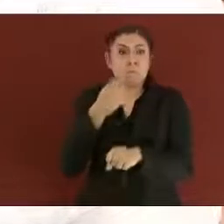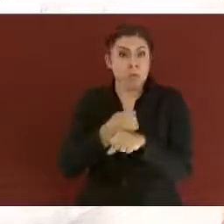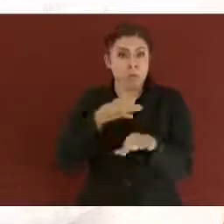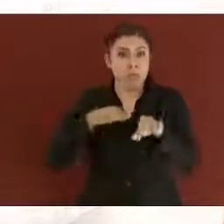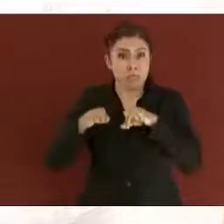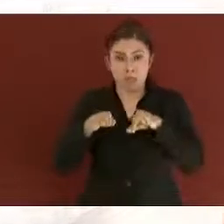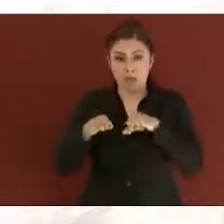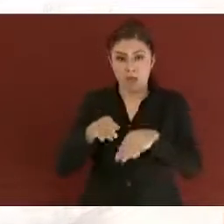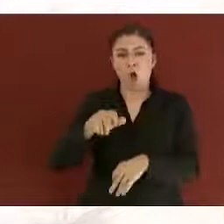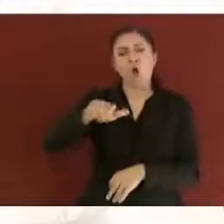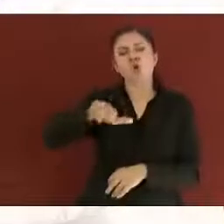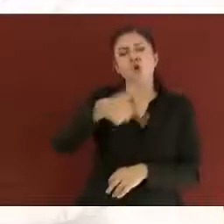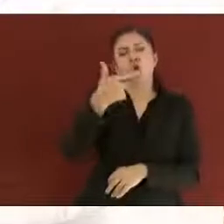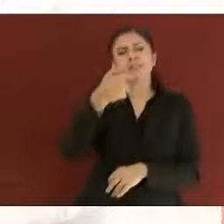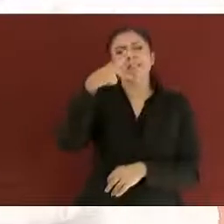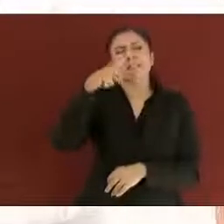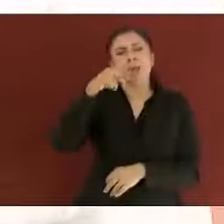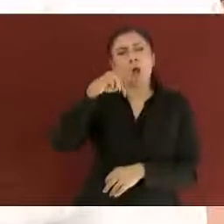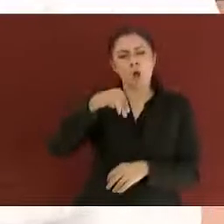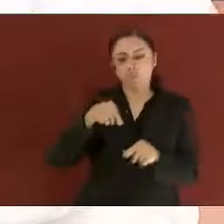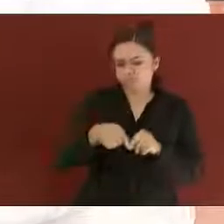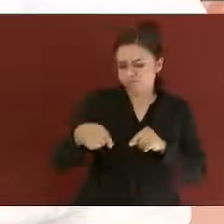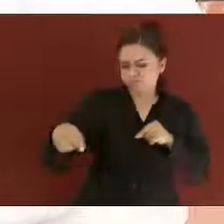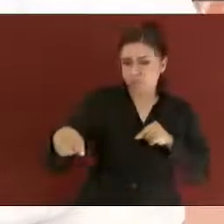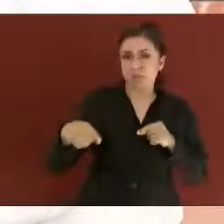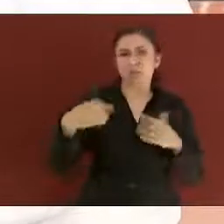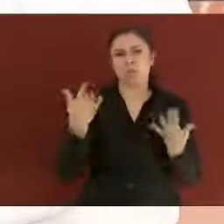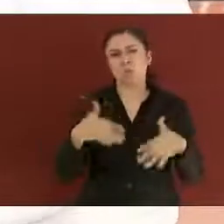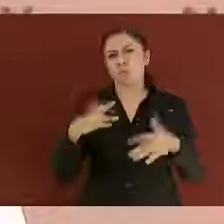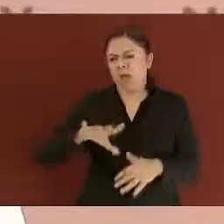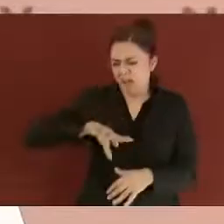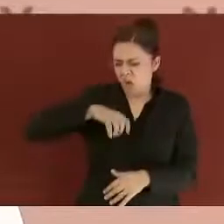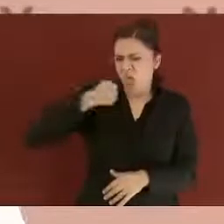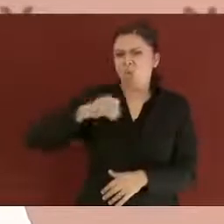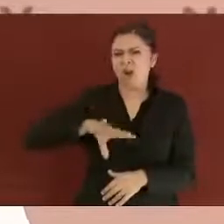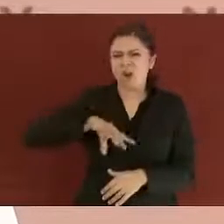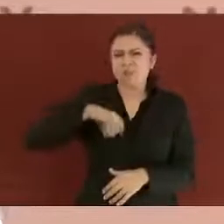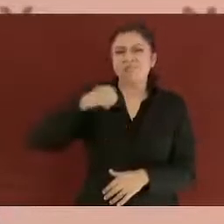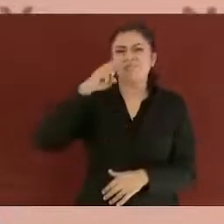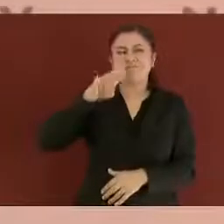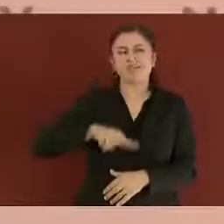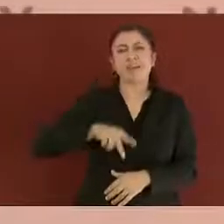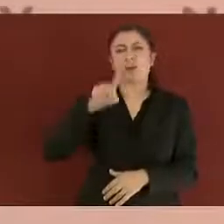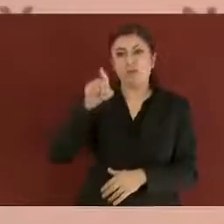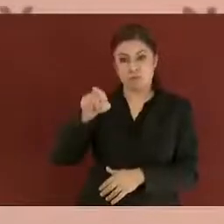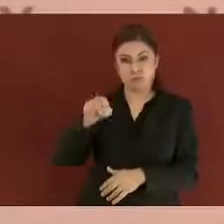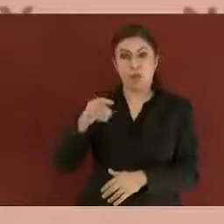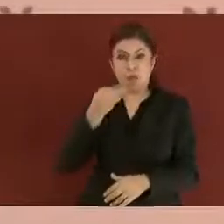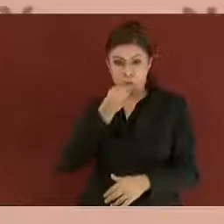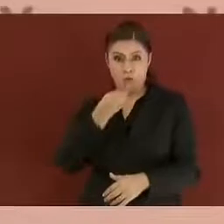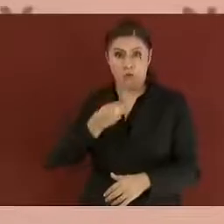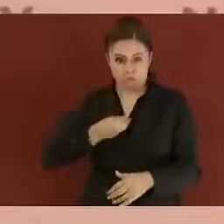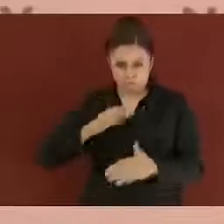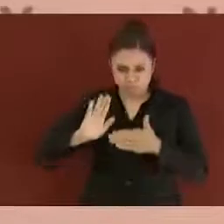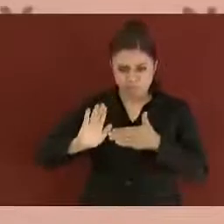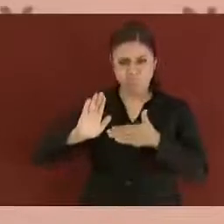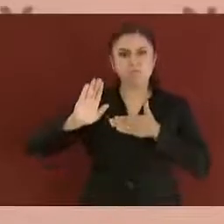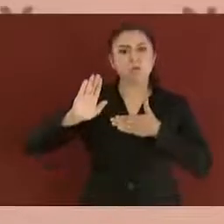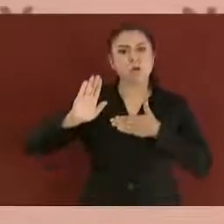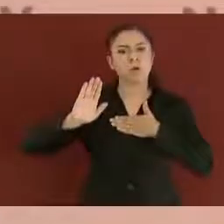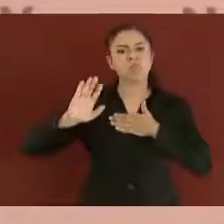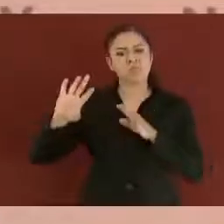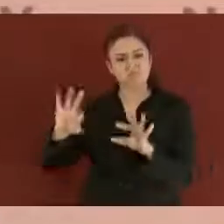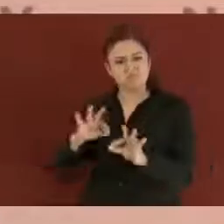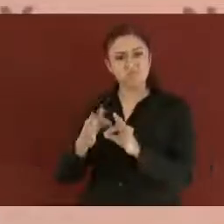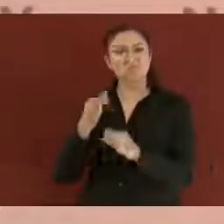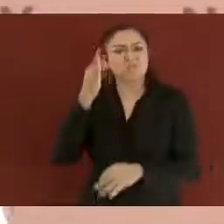representan un gran empeño. Es la tercera parte de un compromiso que su gobierno ha asumido con entereza. No